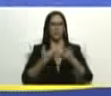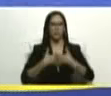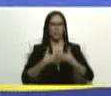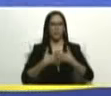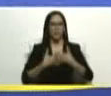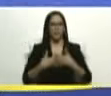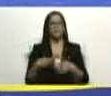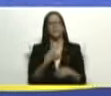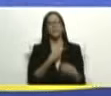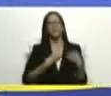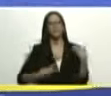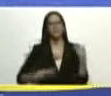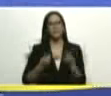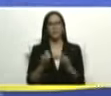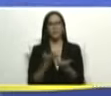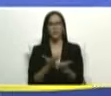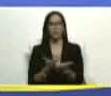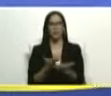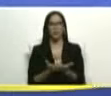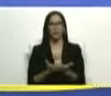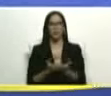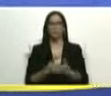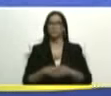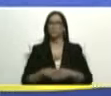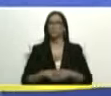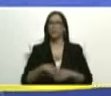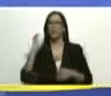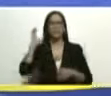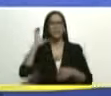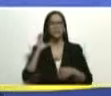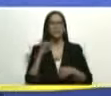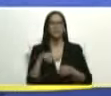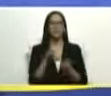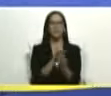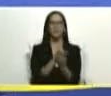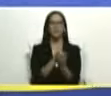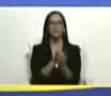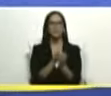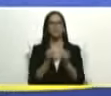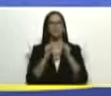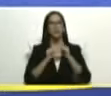vicepresidente de economía para el estado no esparta para seguir